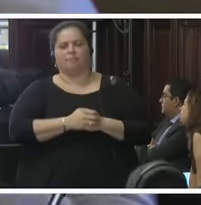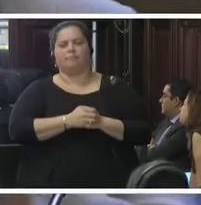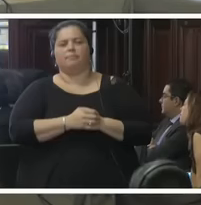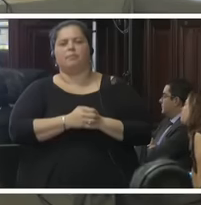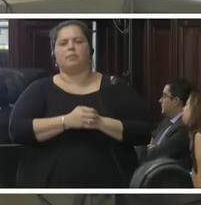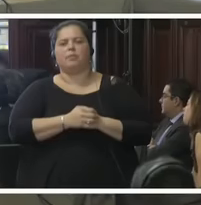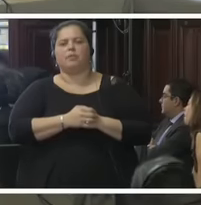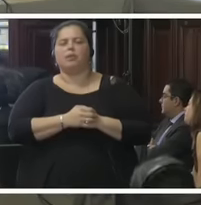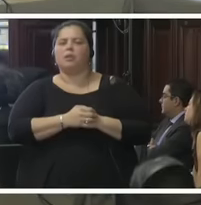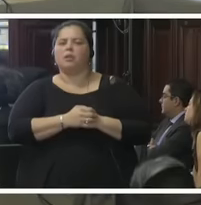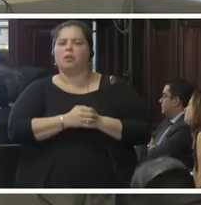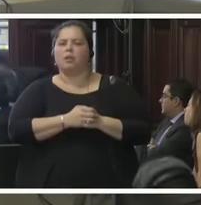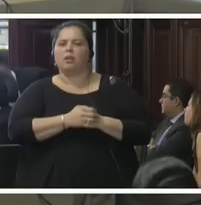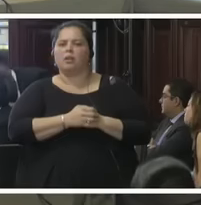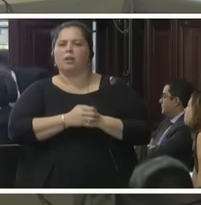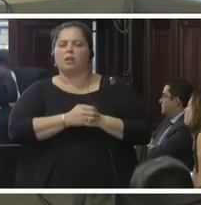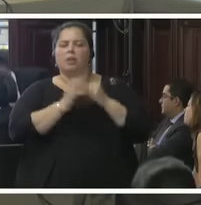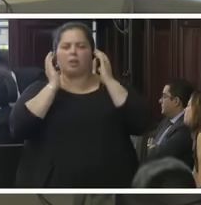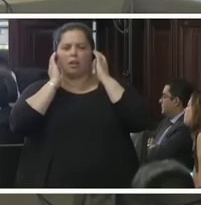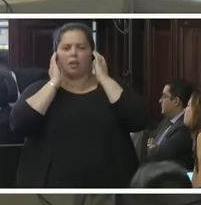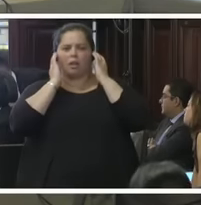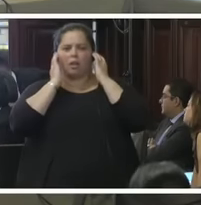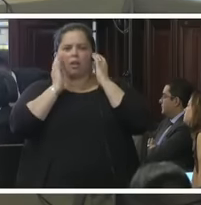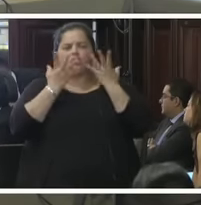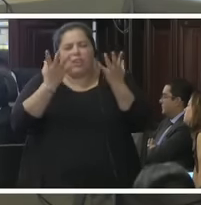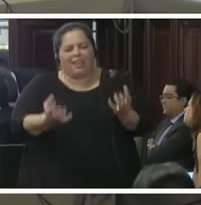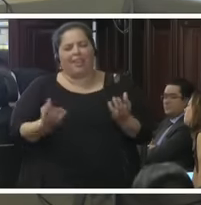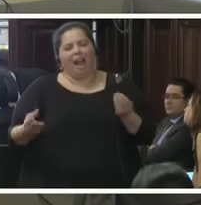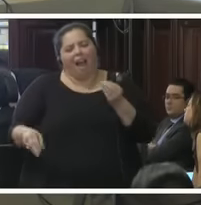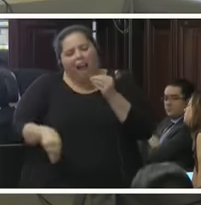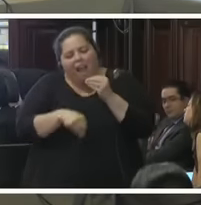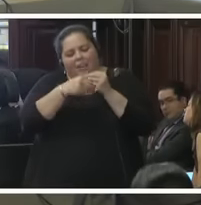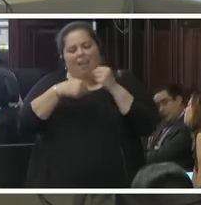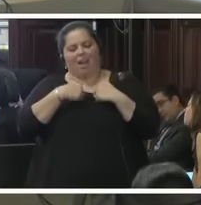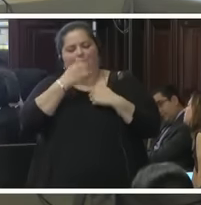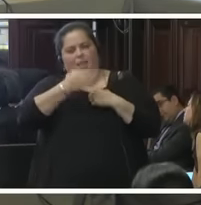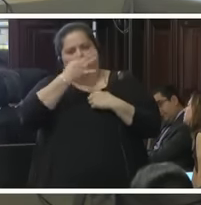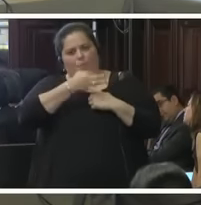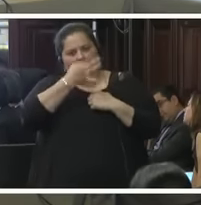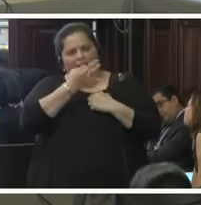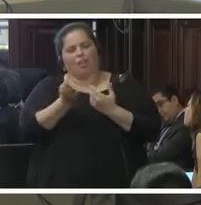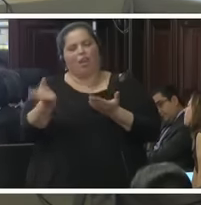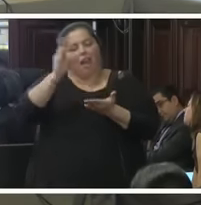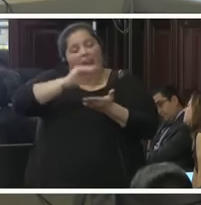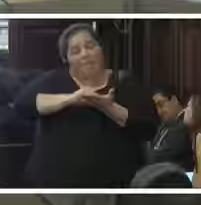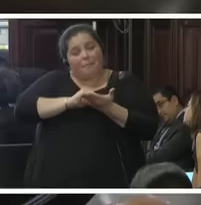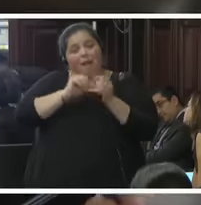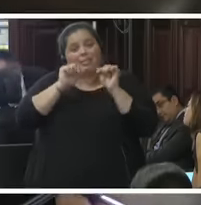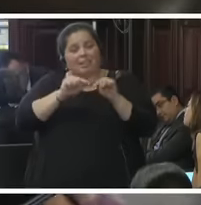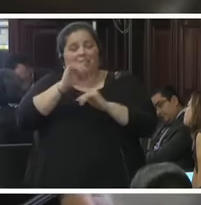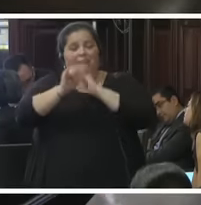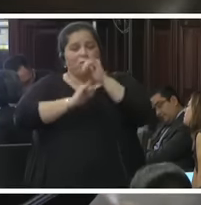Yo quería agregar a mis comentarios que además del informe que lanzamos,